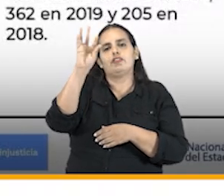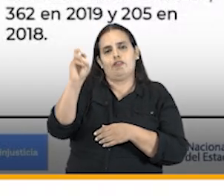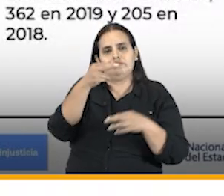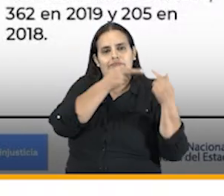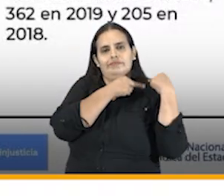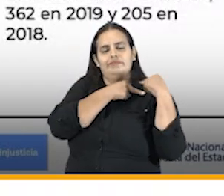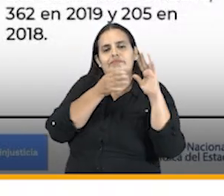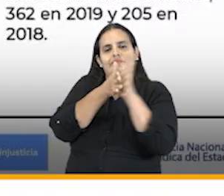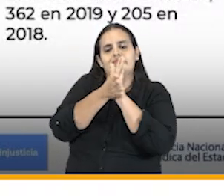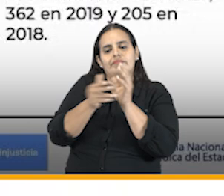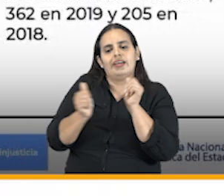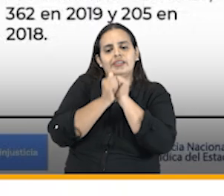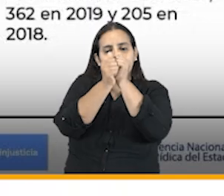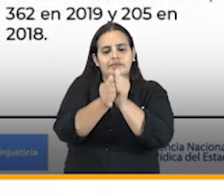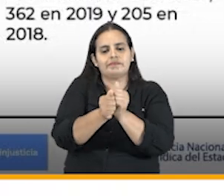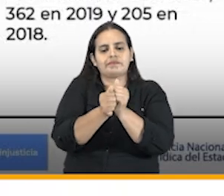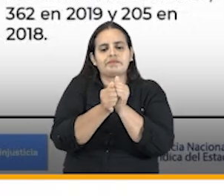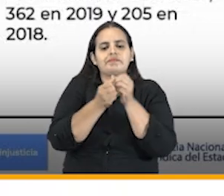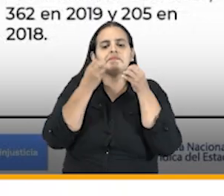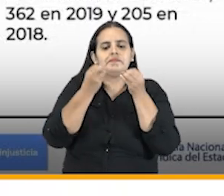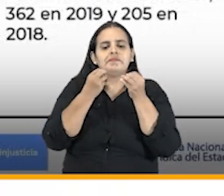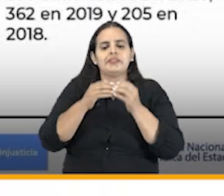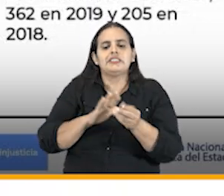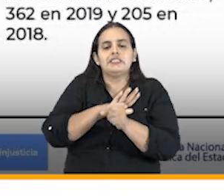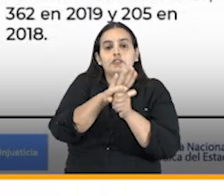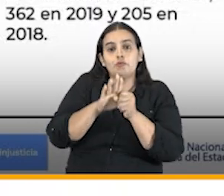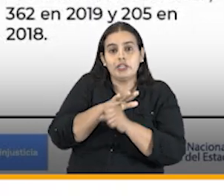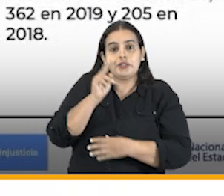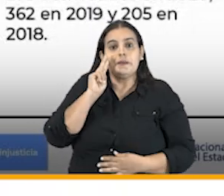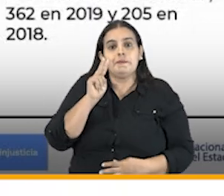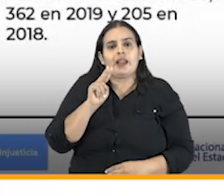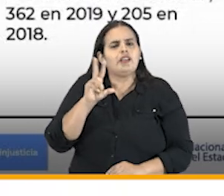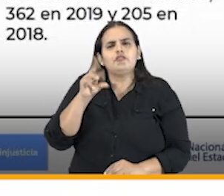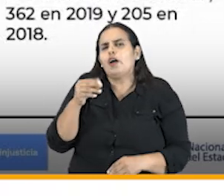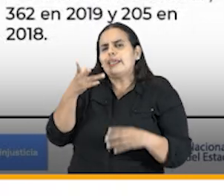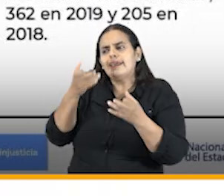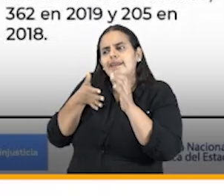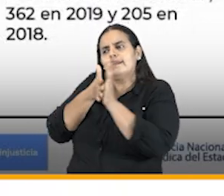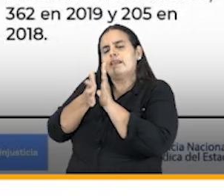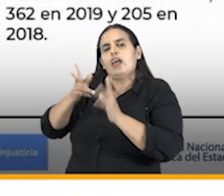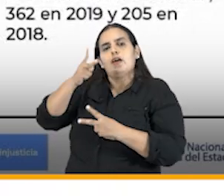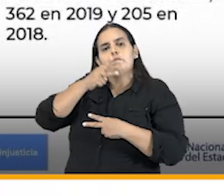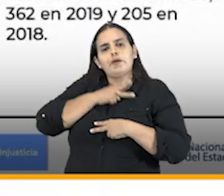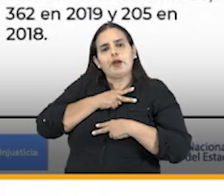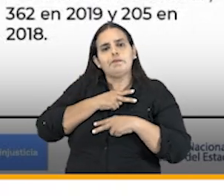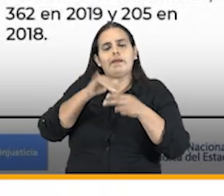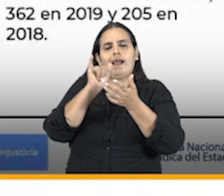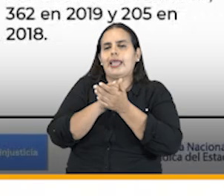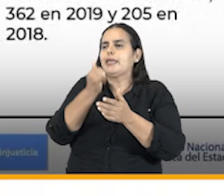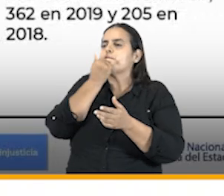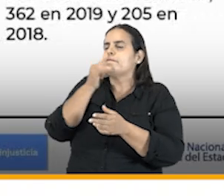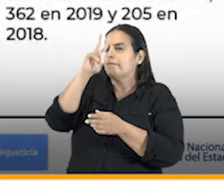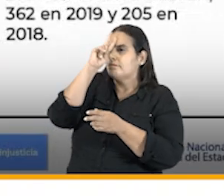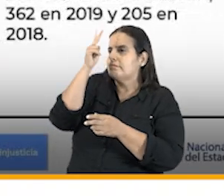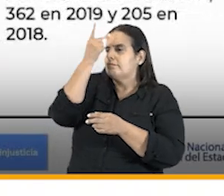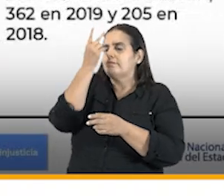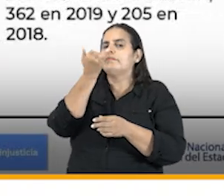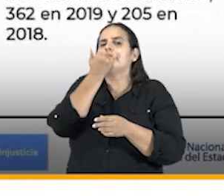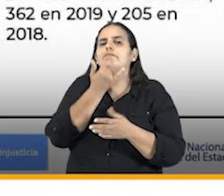entidad en la prevención de las situaciones indeseables propias de las ineficiencias